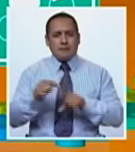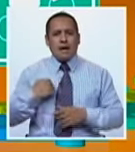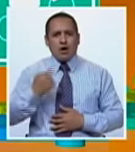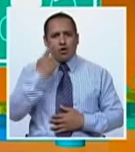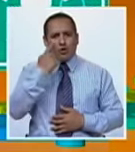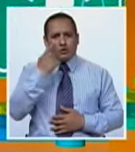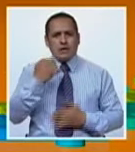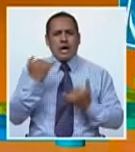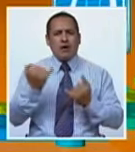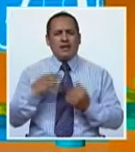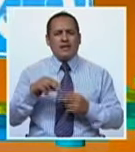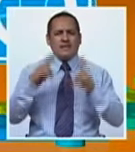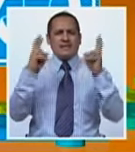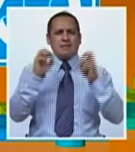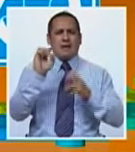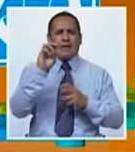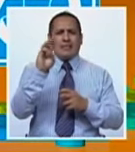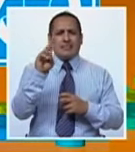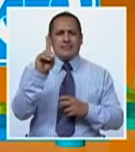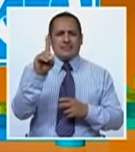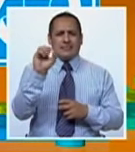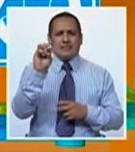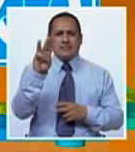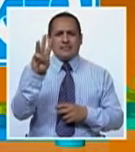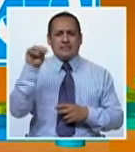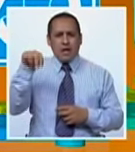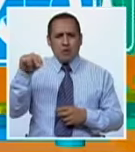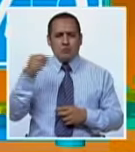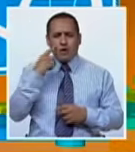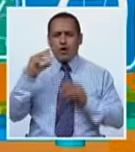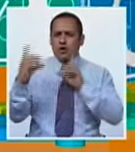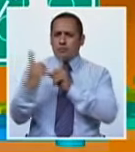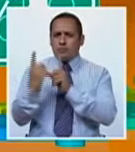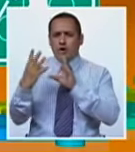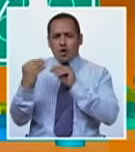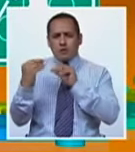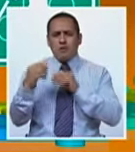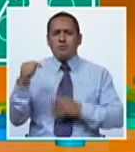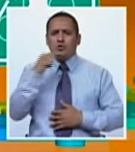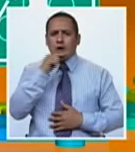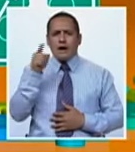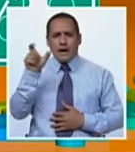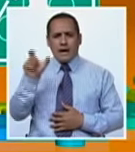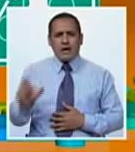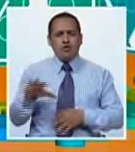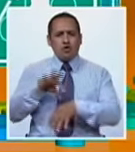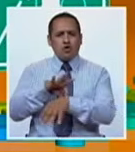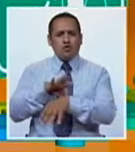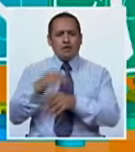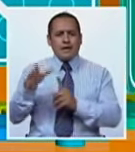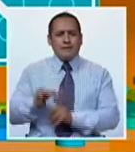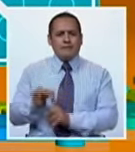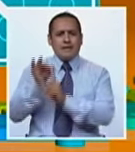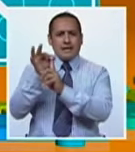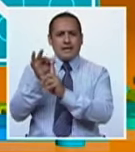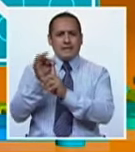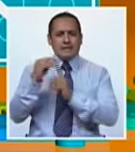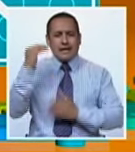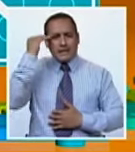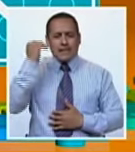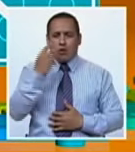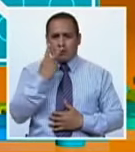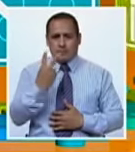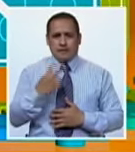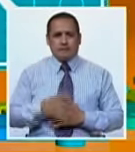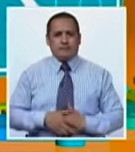acerca del Síndrome de Down, conversaremos con la doctora Yoconda Manacero, médico pediatra y especialista en genética.